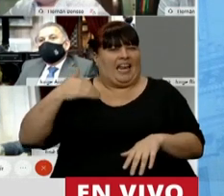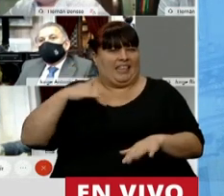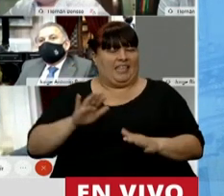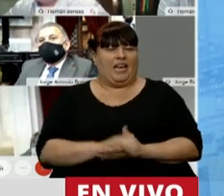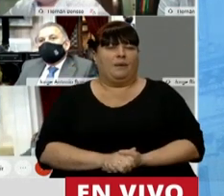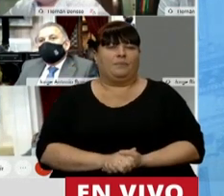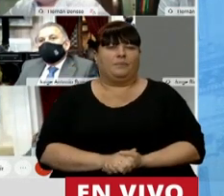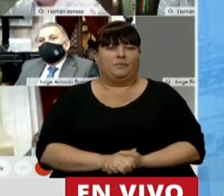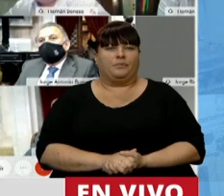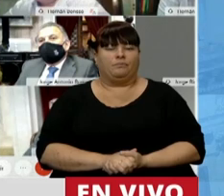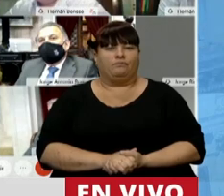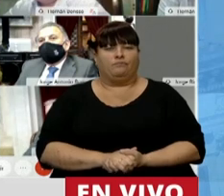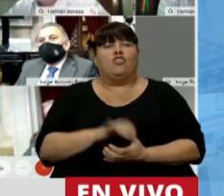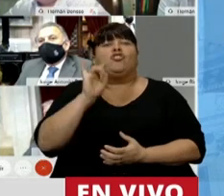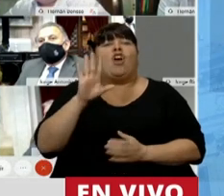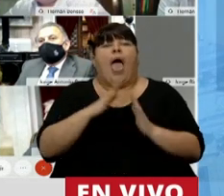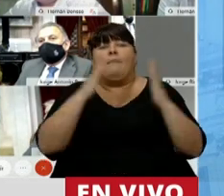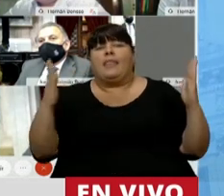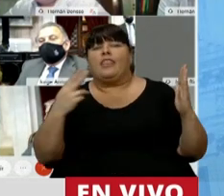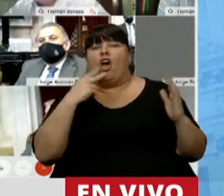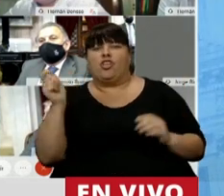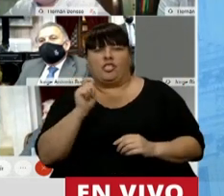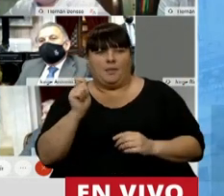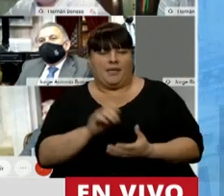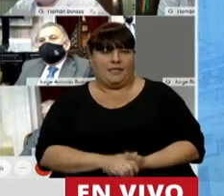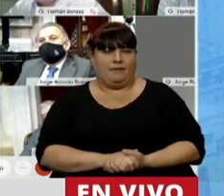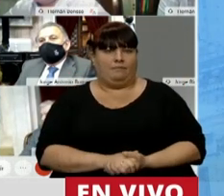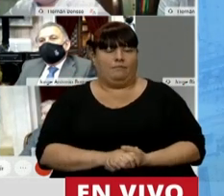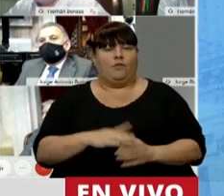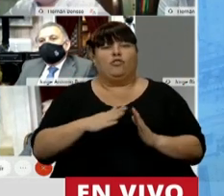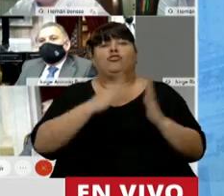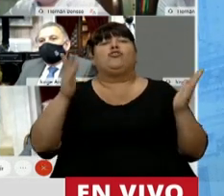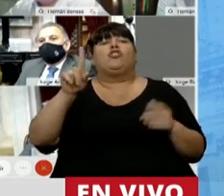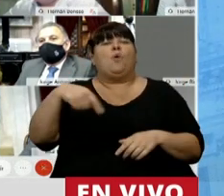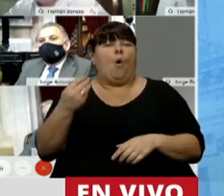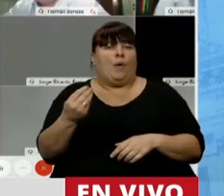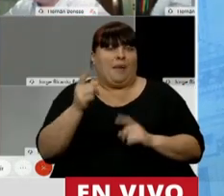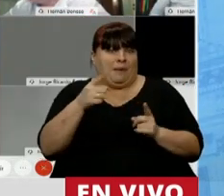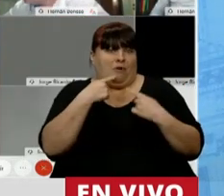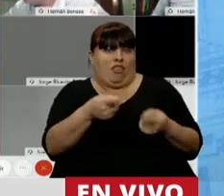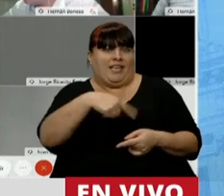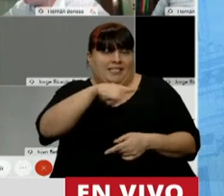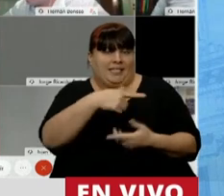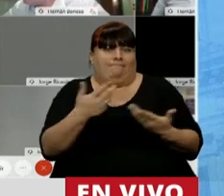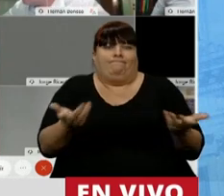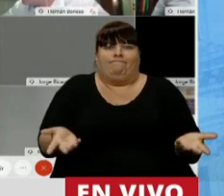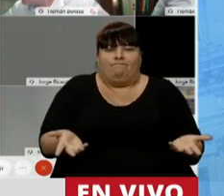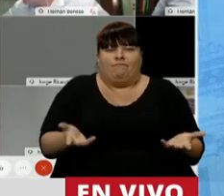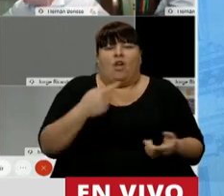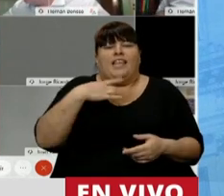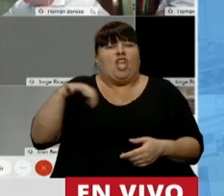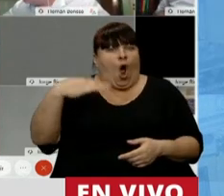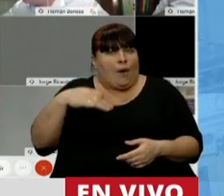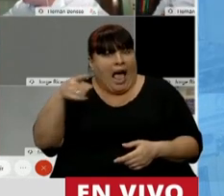en tan solo 11 meses. Y todo esto sale a partir de lo que dicen. Entonces, a uno